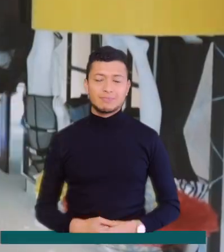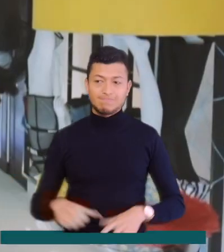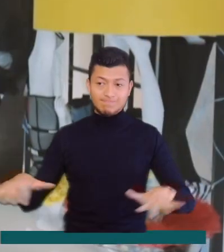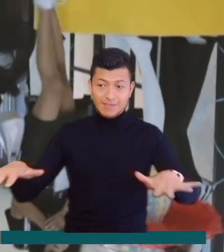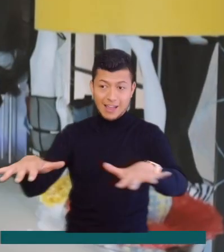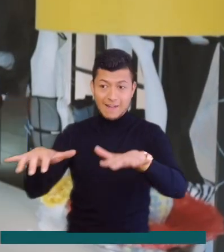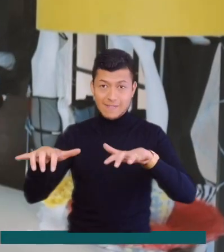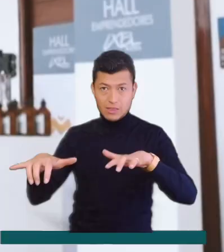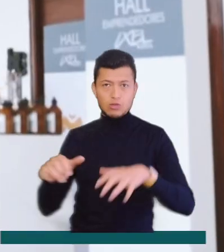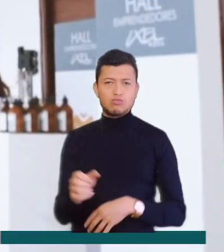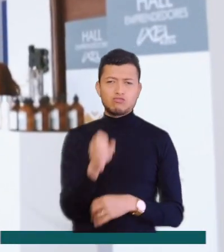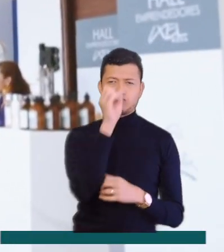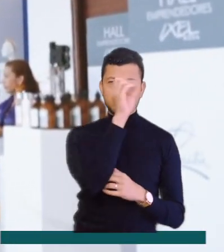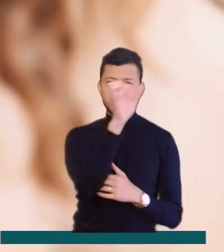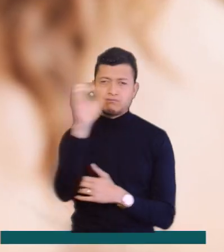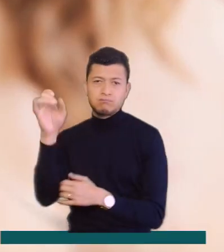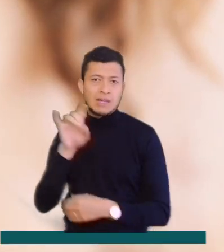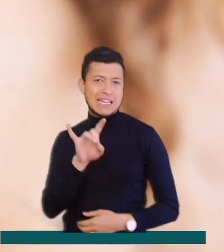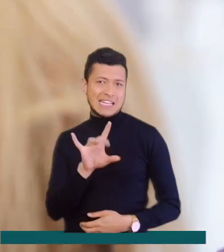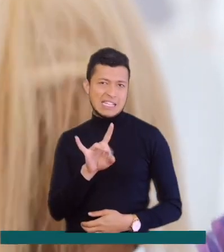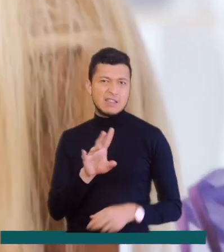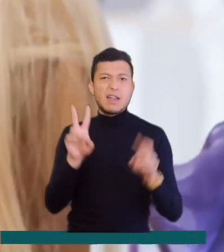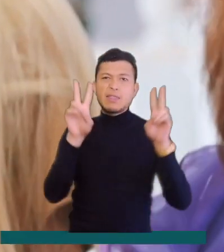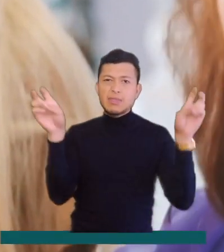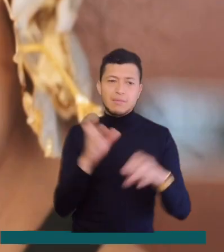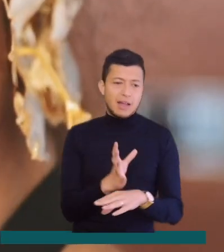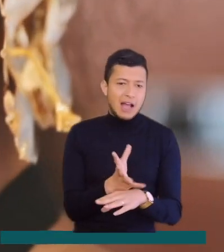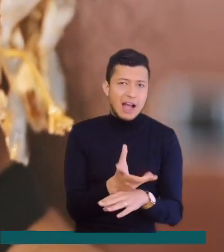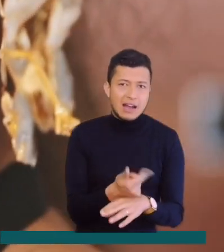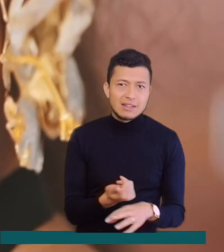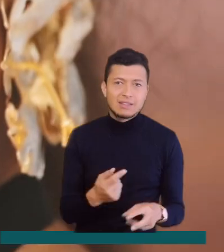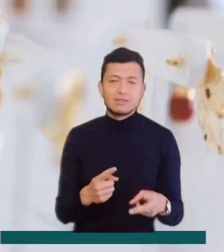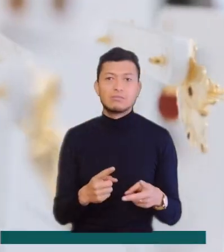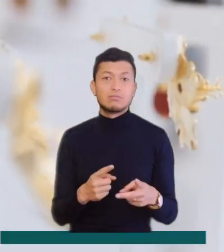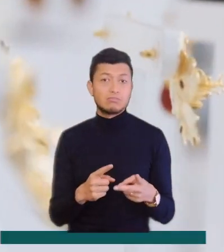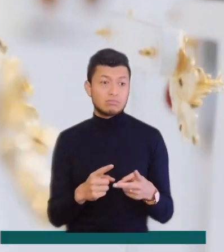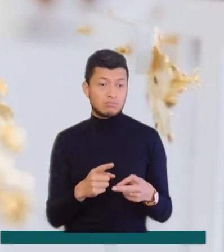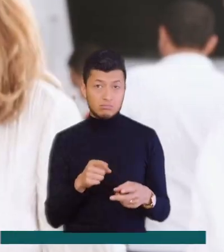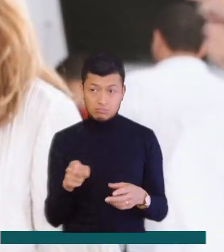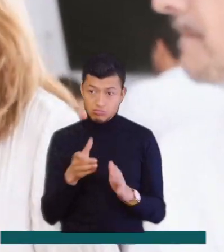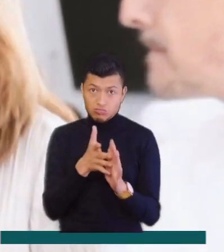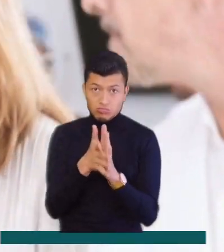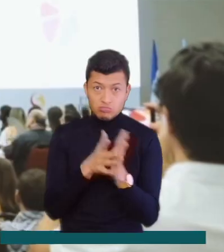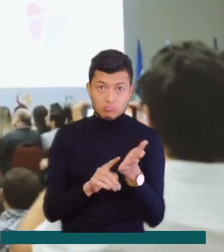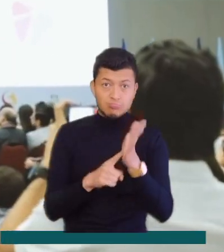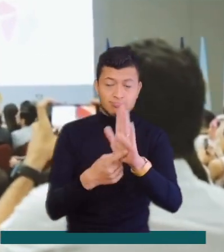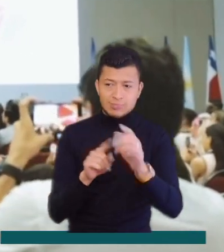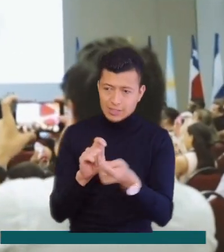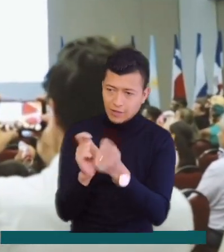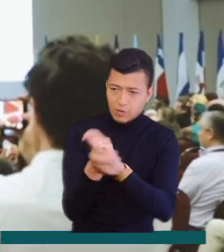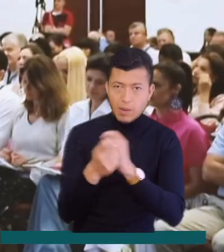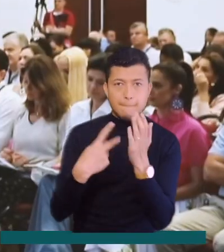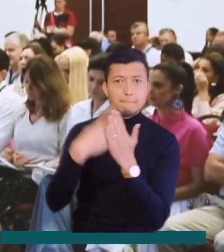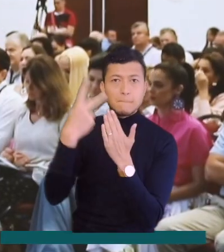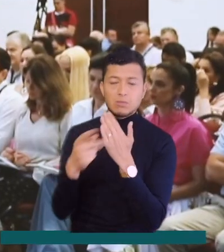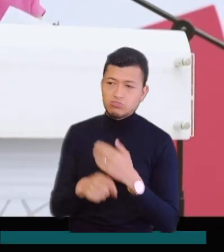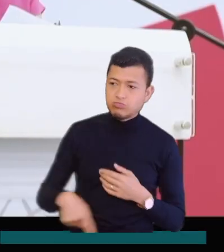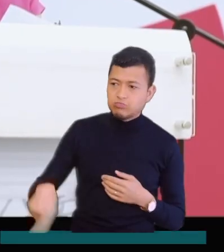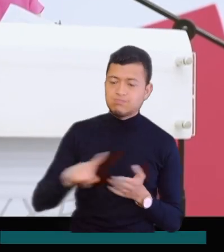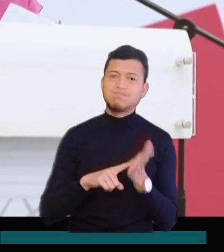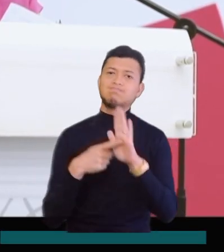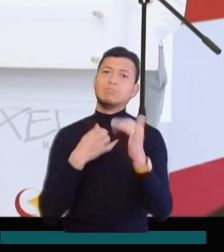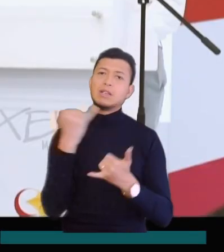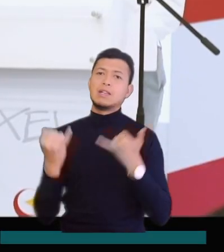Durante el evento, 15 panelistas hablarán de temas como Arte en Negocio, un espacio que plantea transformar algunos proyectos que